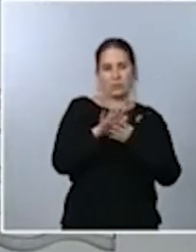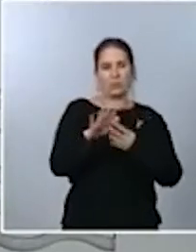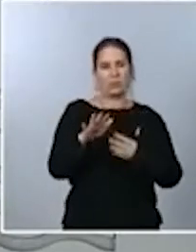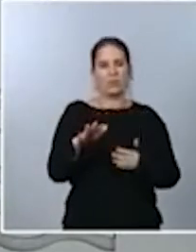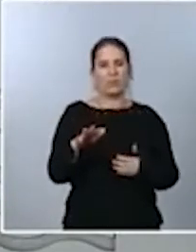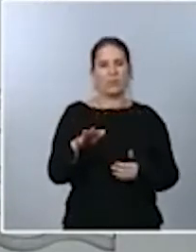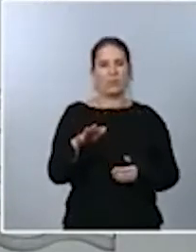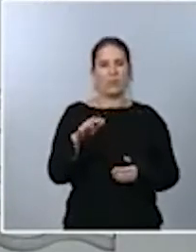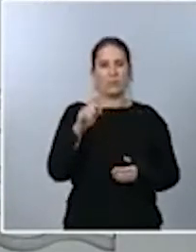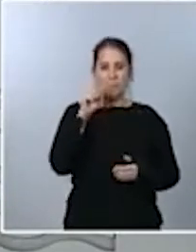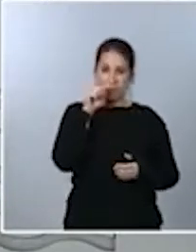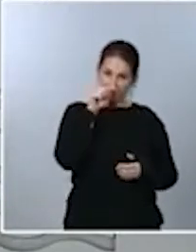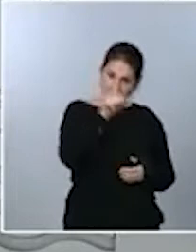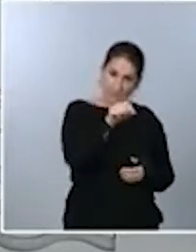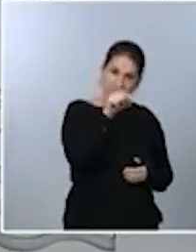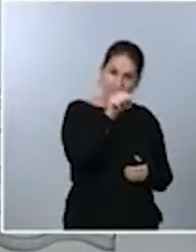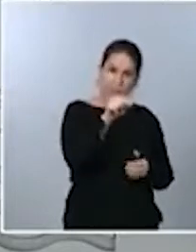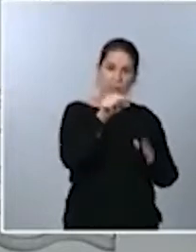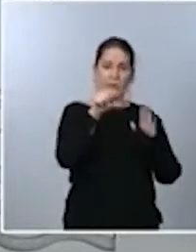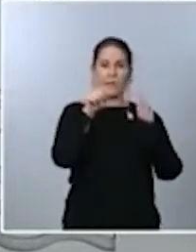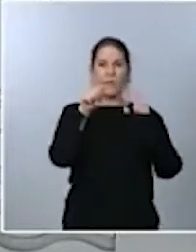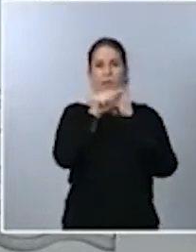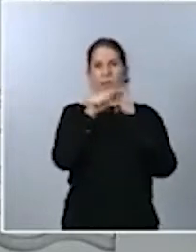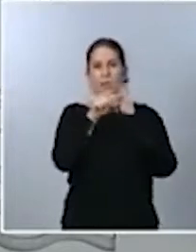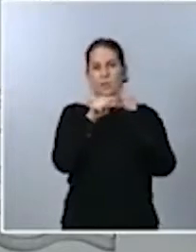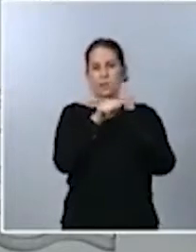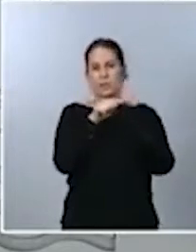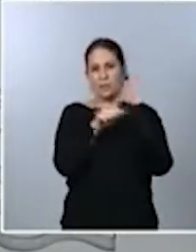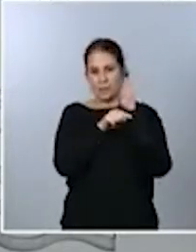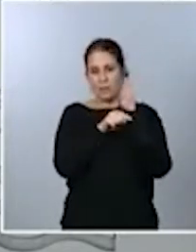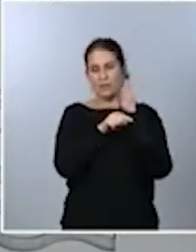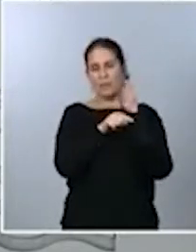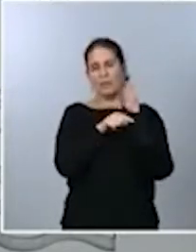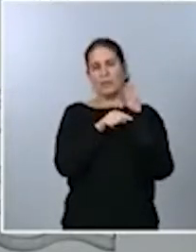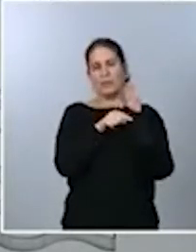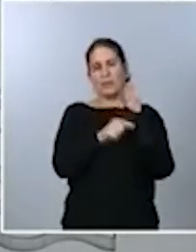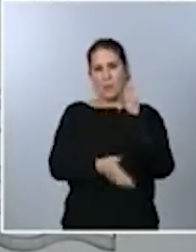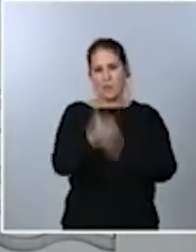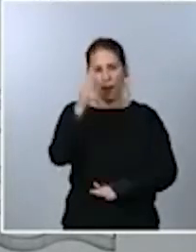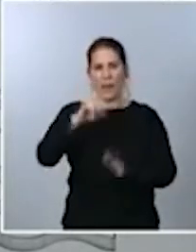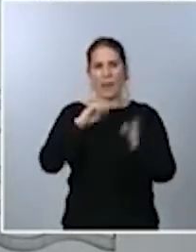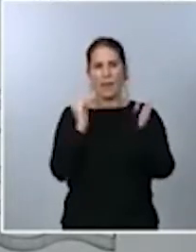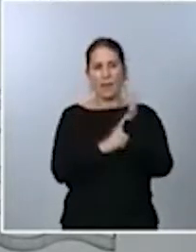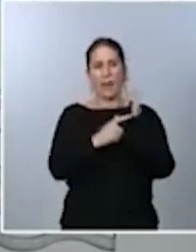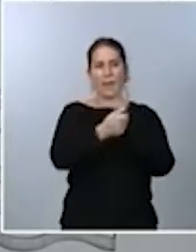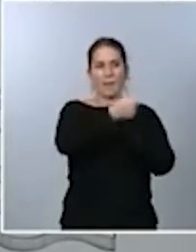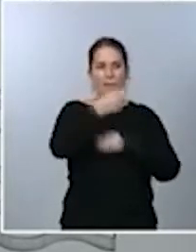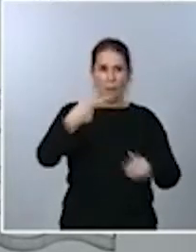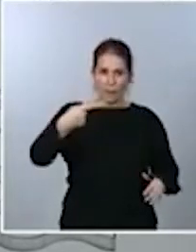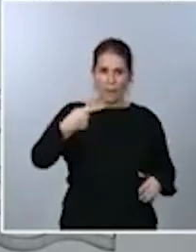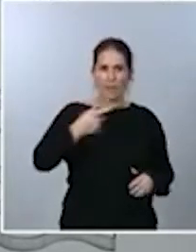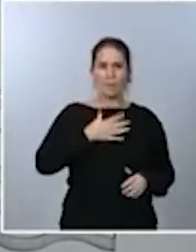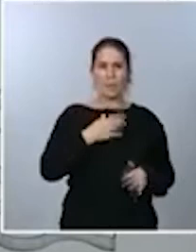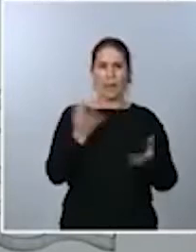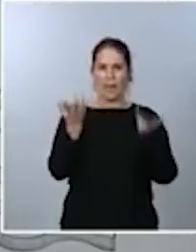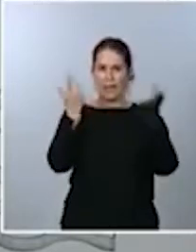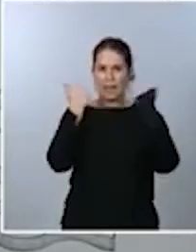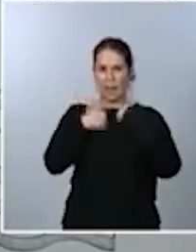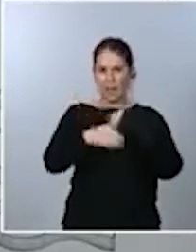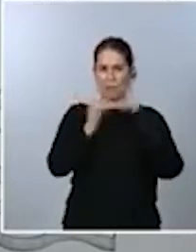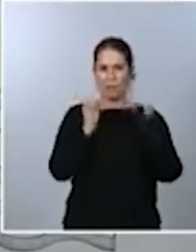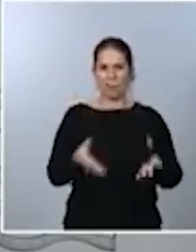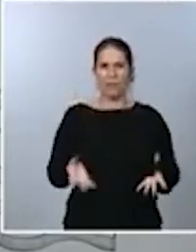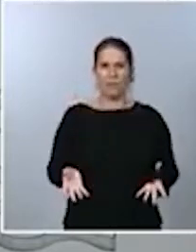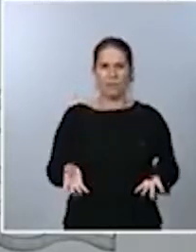porque las medidas que se van a contemplar, como dijo el señor Ávalo en la ley de vivienda, pues se puede agilizar a la mayor brevedad posible. Es en ese